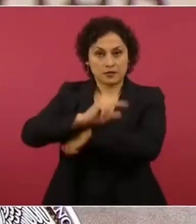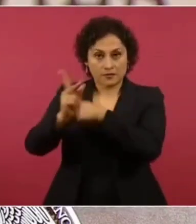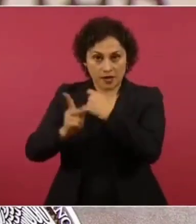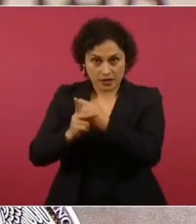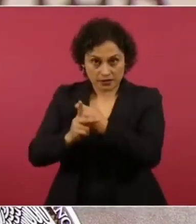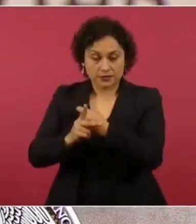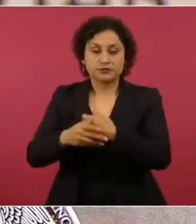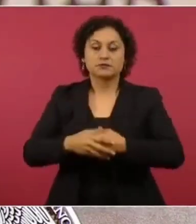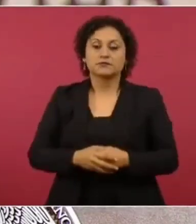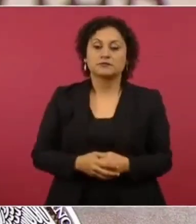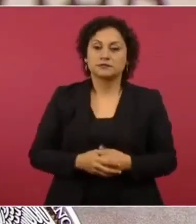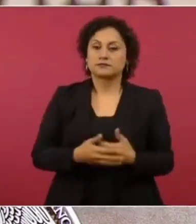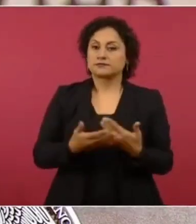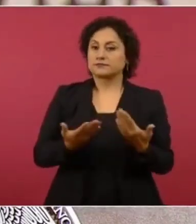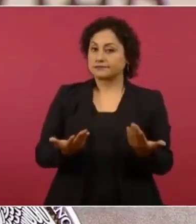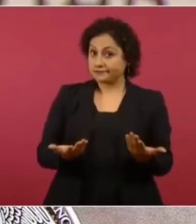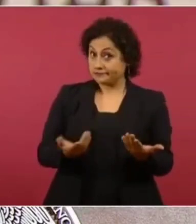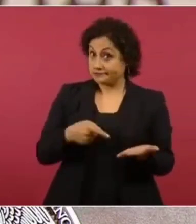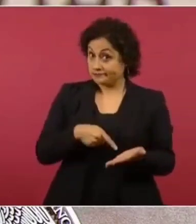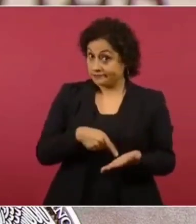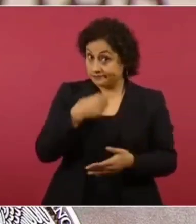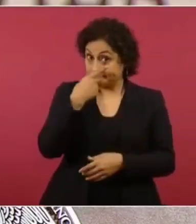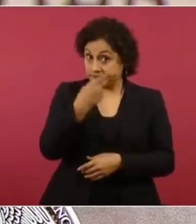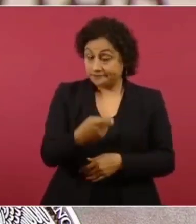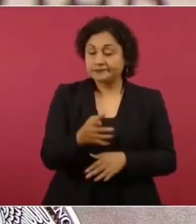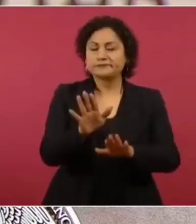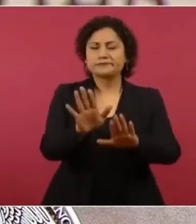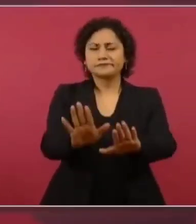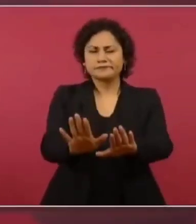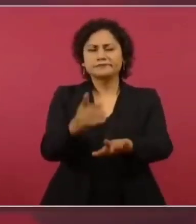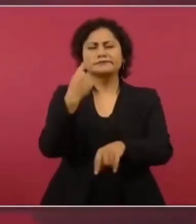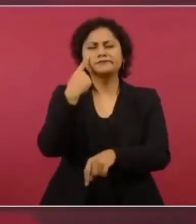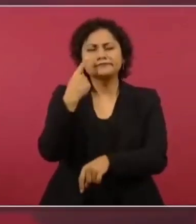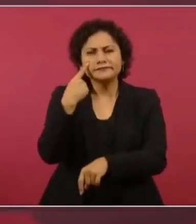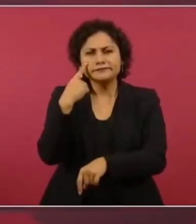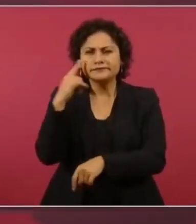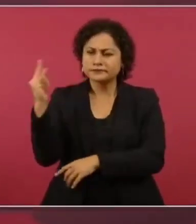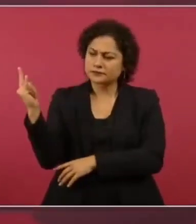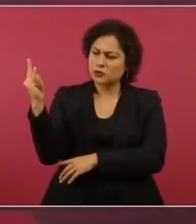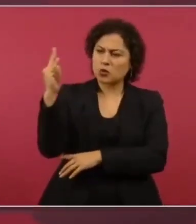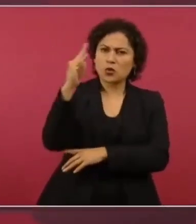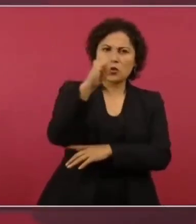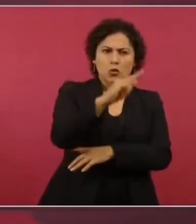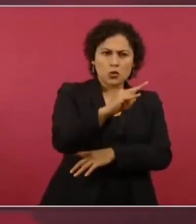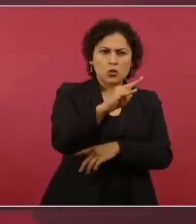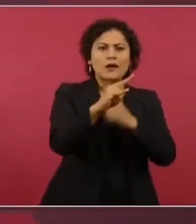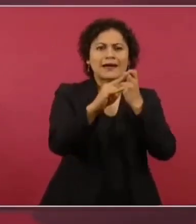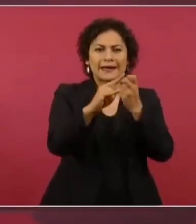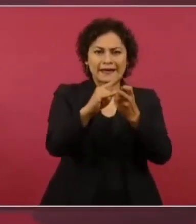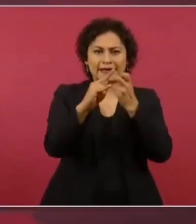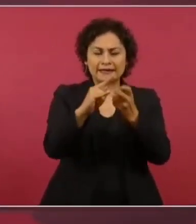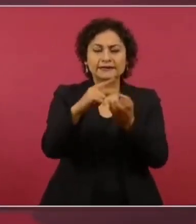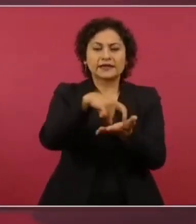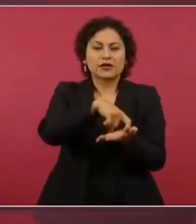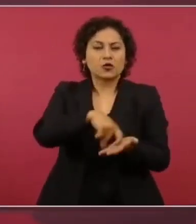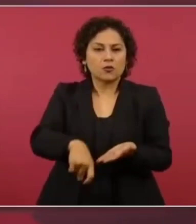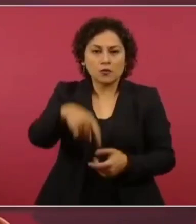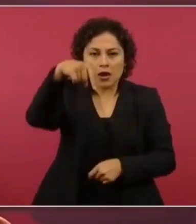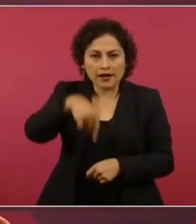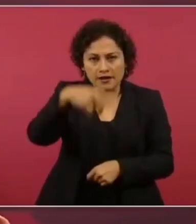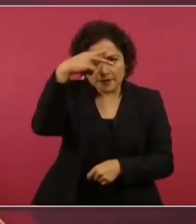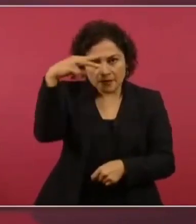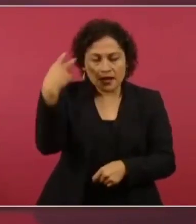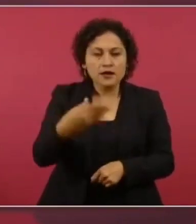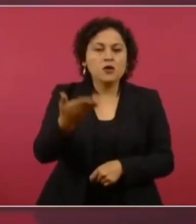ostentosa aeronave que fue adquirida unos días antes de terminar el mandato de Felipe Calderón